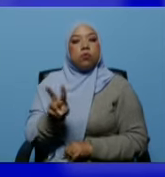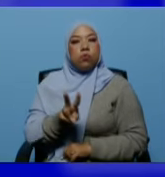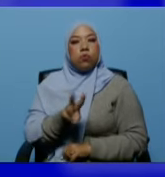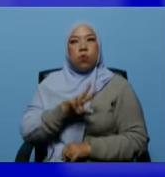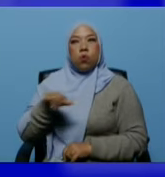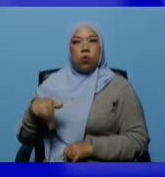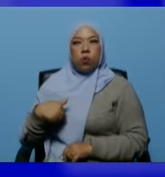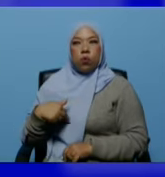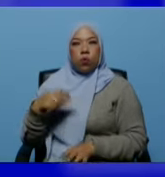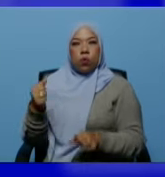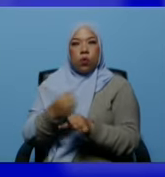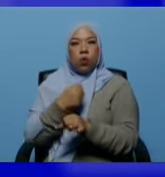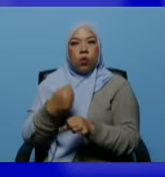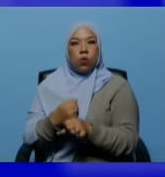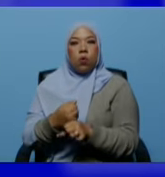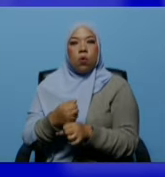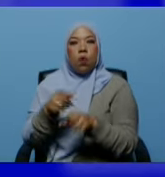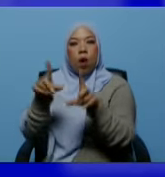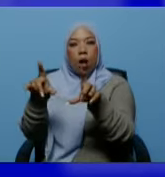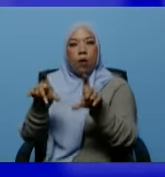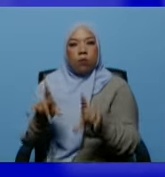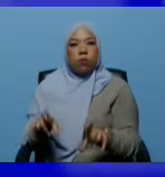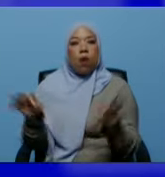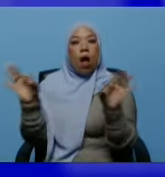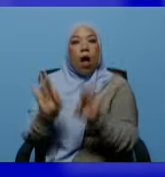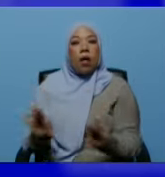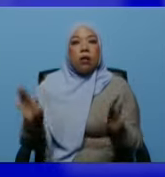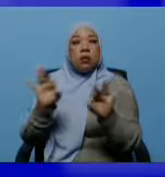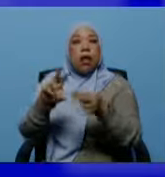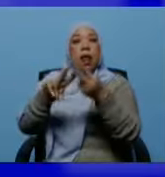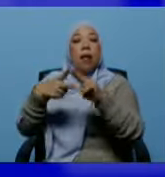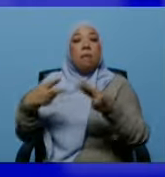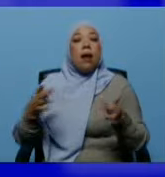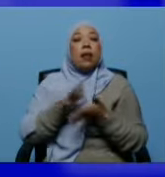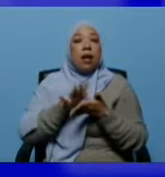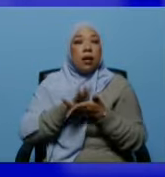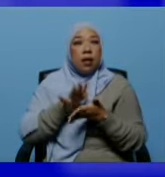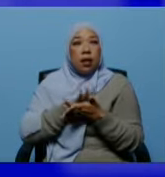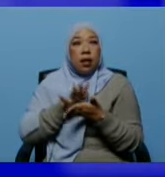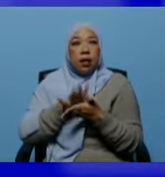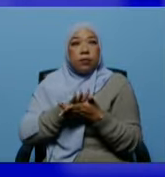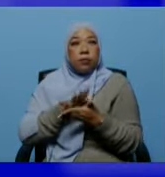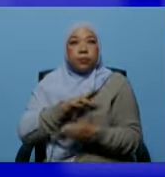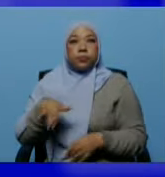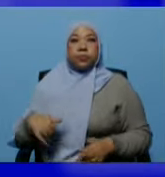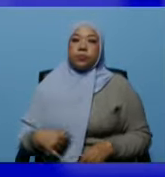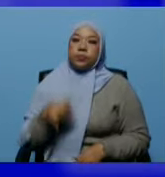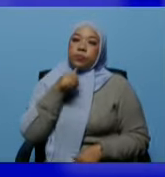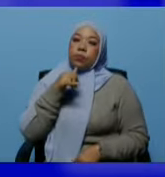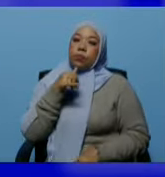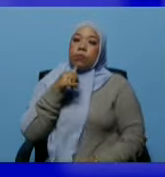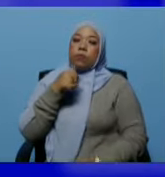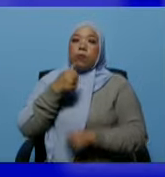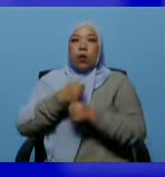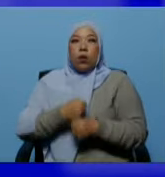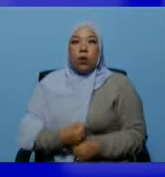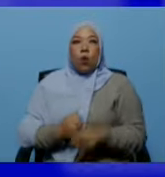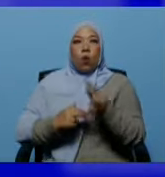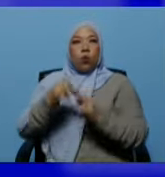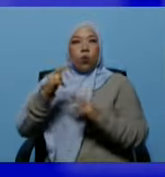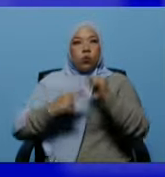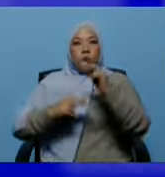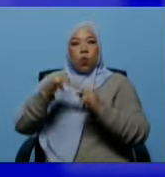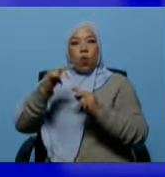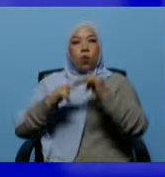a prueba de todo la paz la estabilidad mira para seguir recuperando construyendo